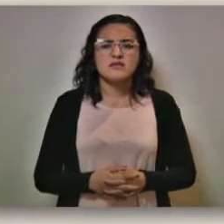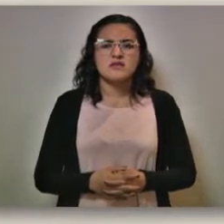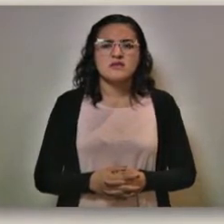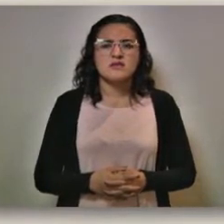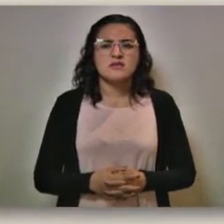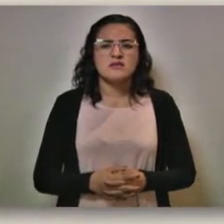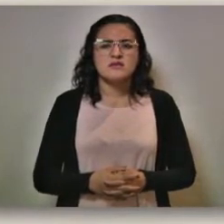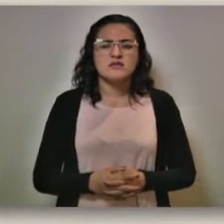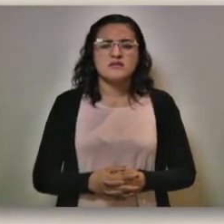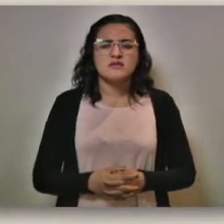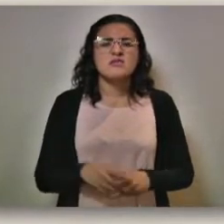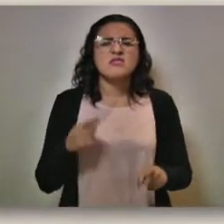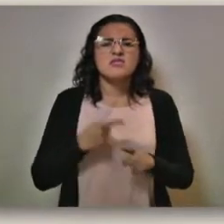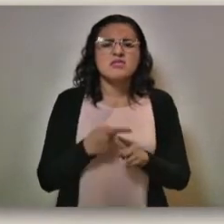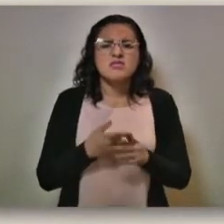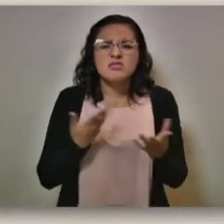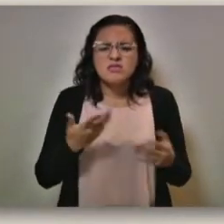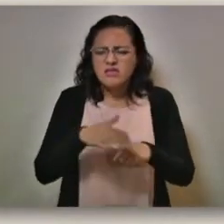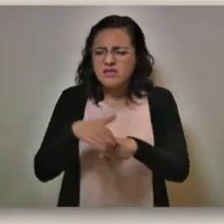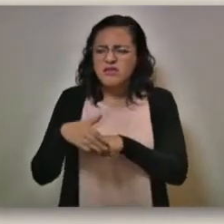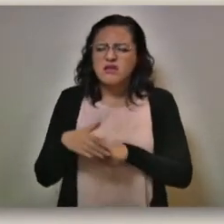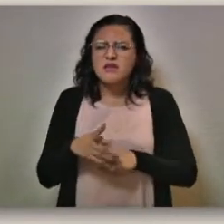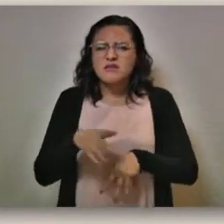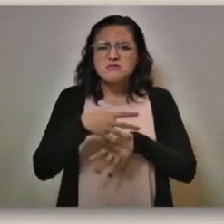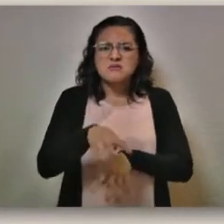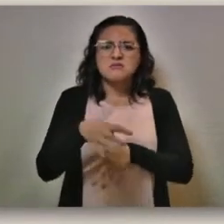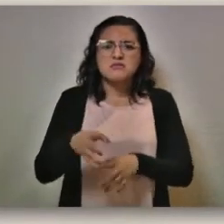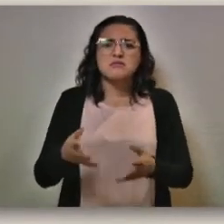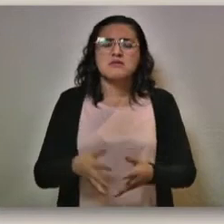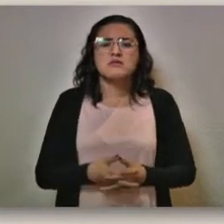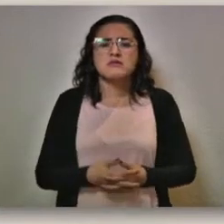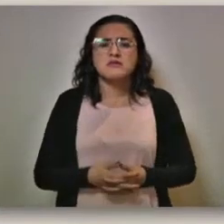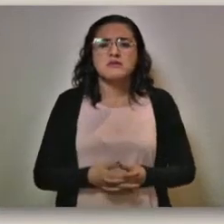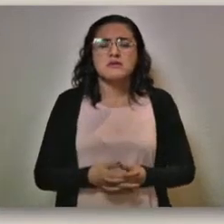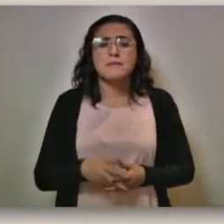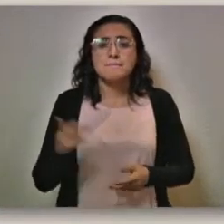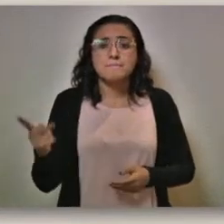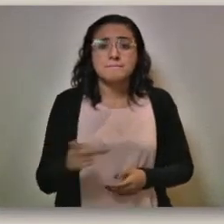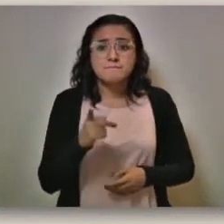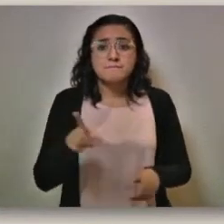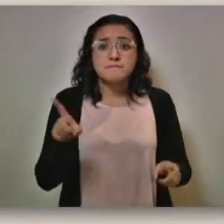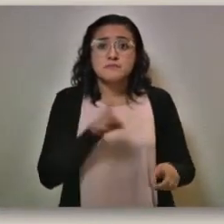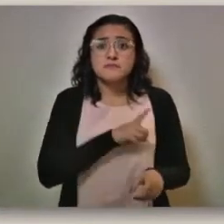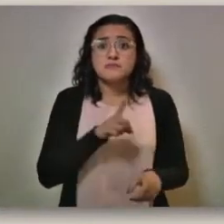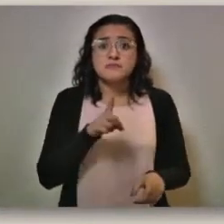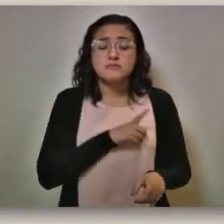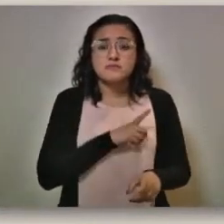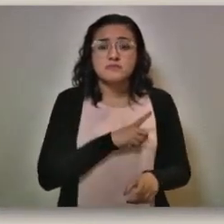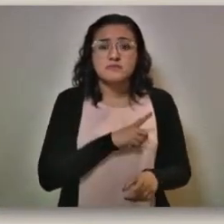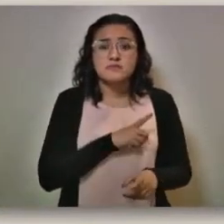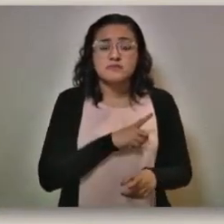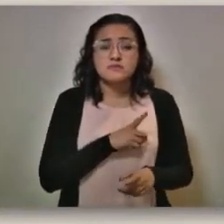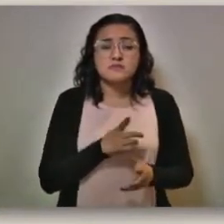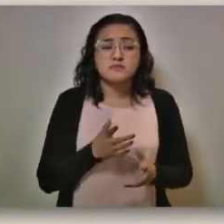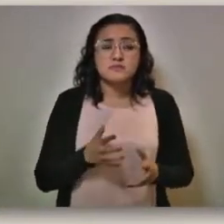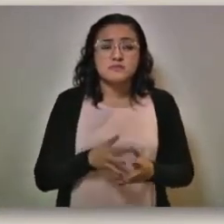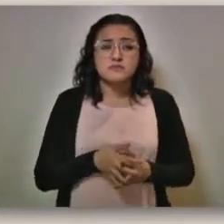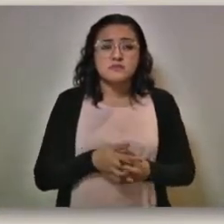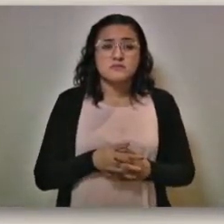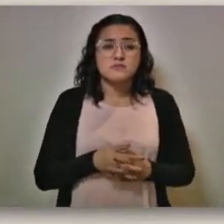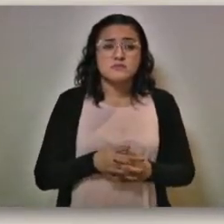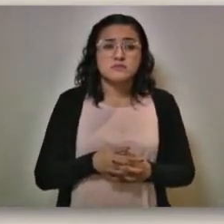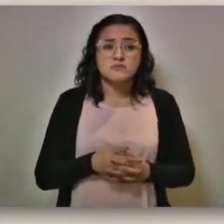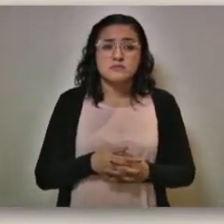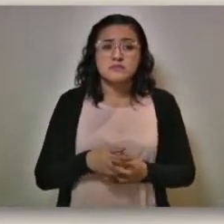¿Cuántas marchas, Martín? Sí. Sí. Pregúntale al gobernador si son hechos concatenados. La caravana